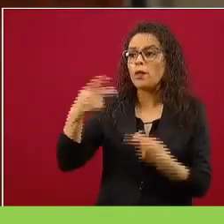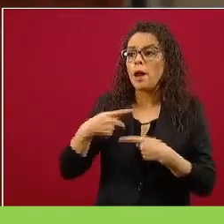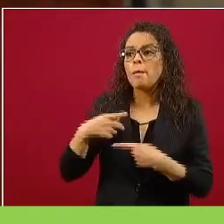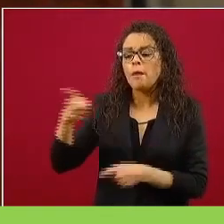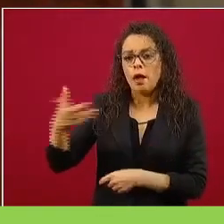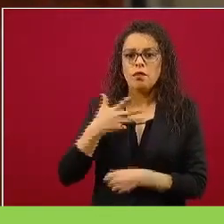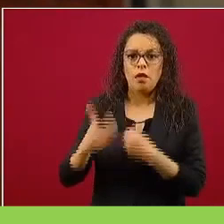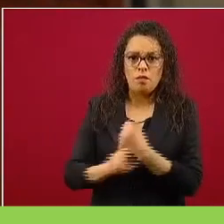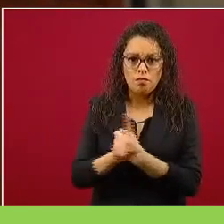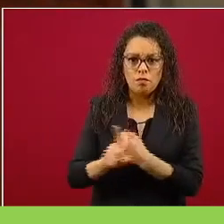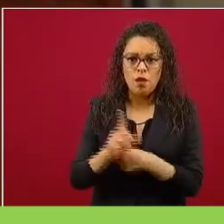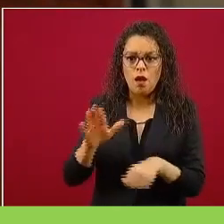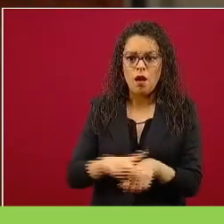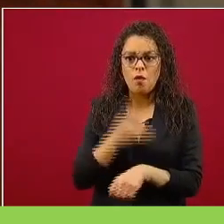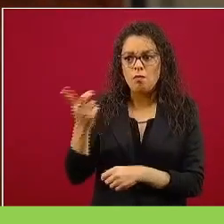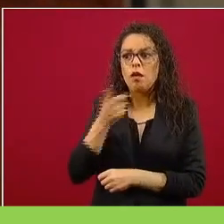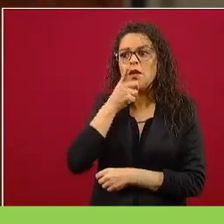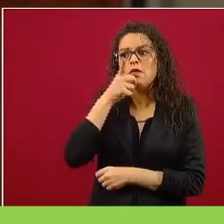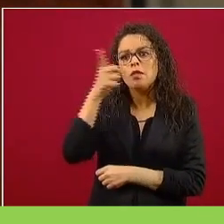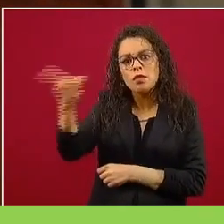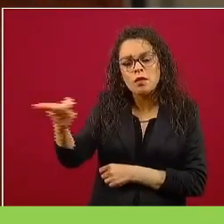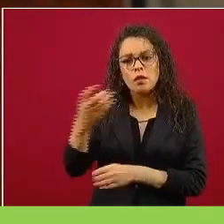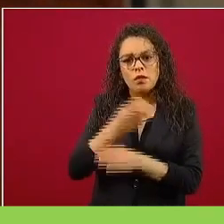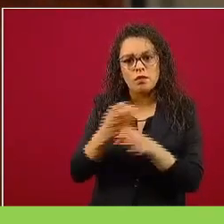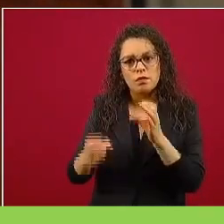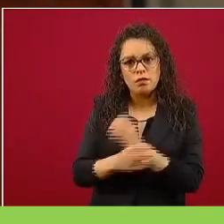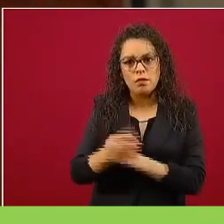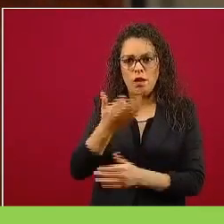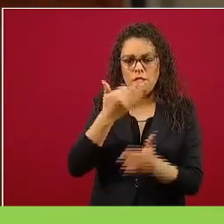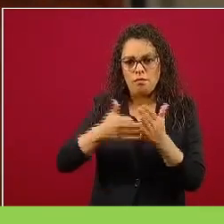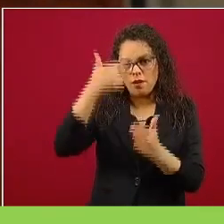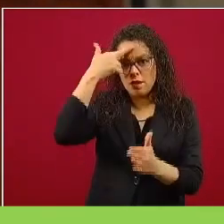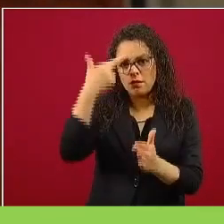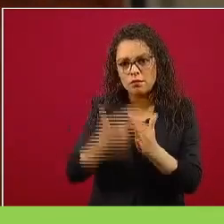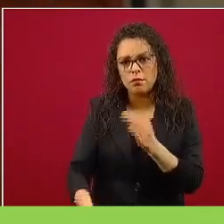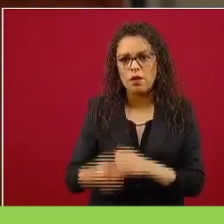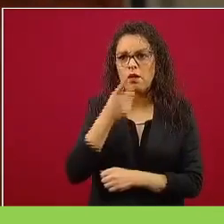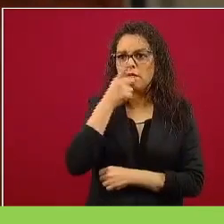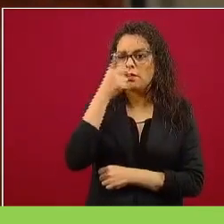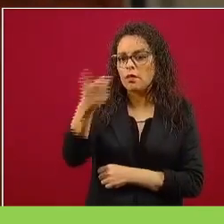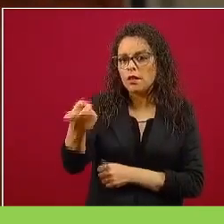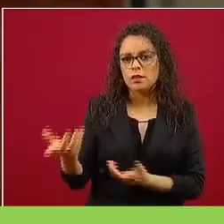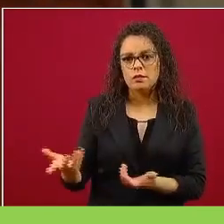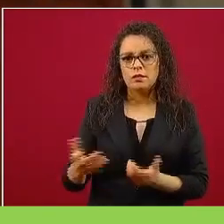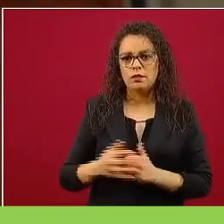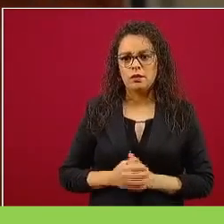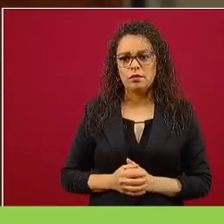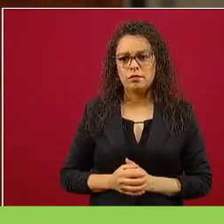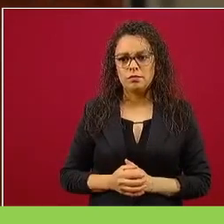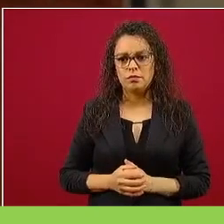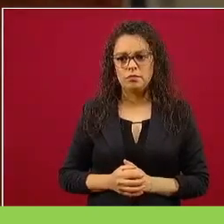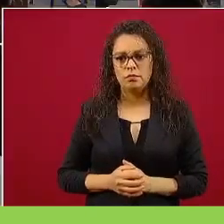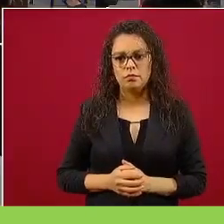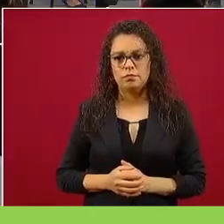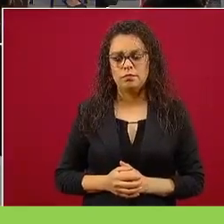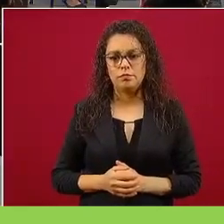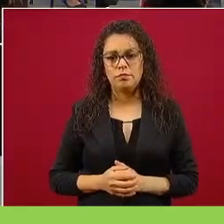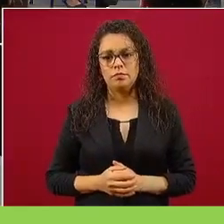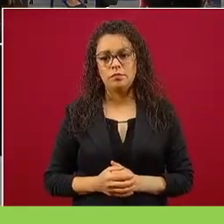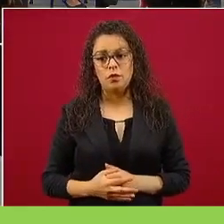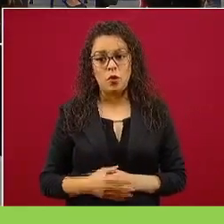a que les ha inventado hasta violaciones, ha acusado a personas hasta de violación. No sé, usted no le crea… estás